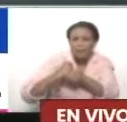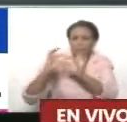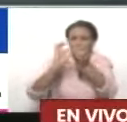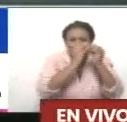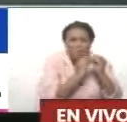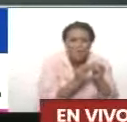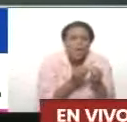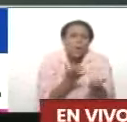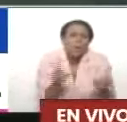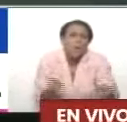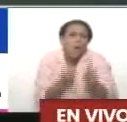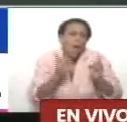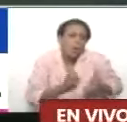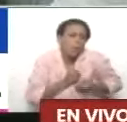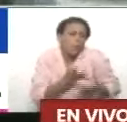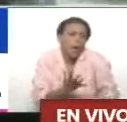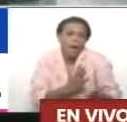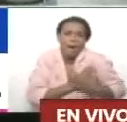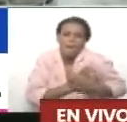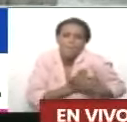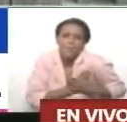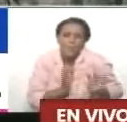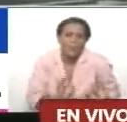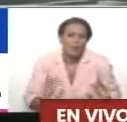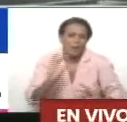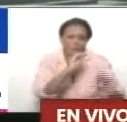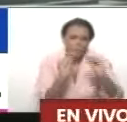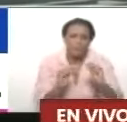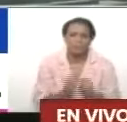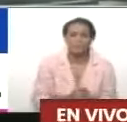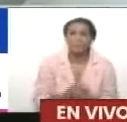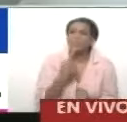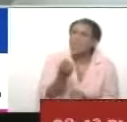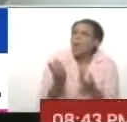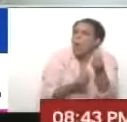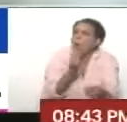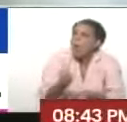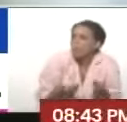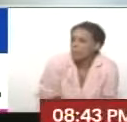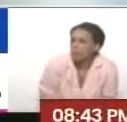de amor para que nuestros museos estén con su mejor infraestructura. Y ustedes dirán, ¿cómo?